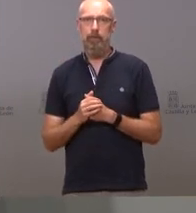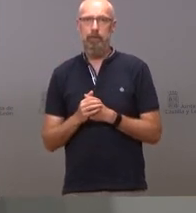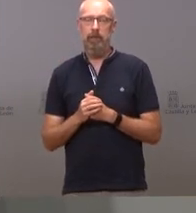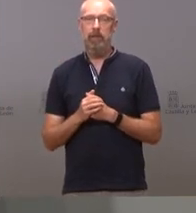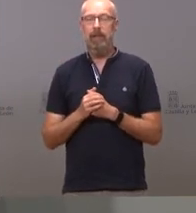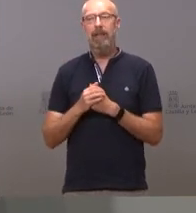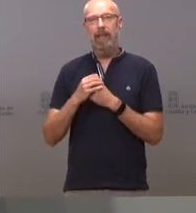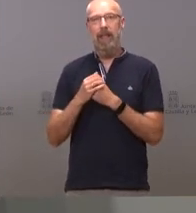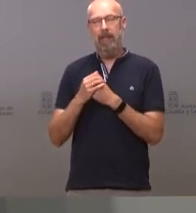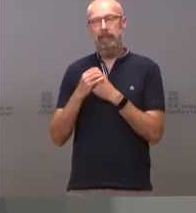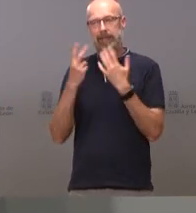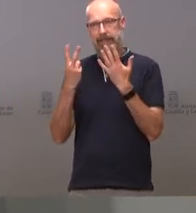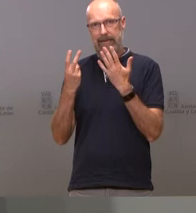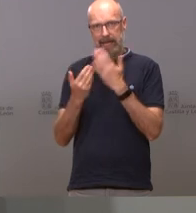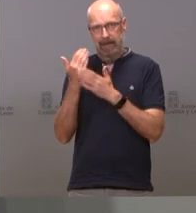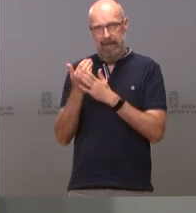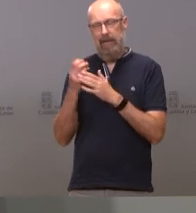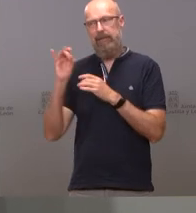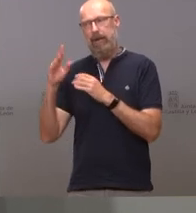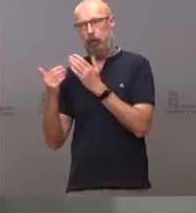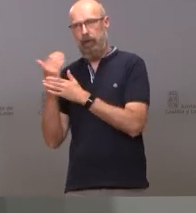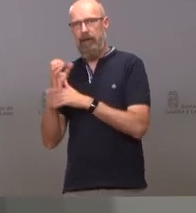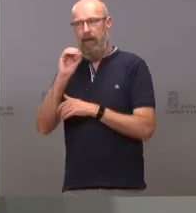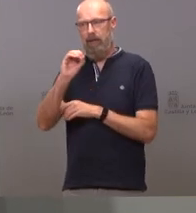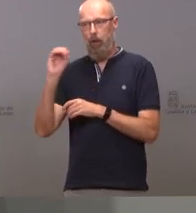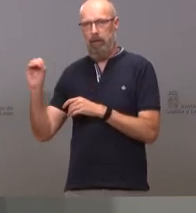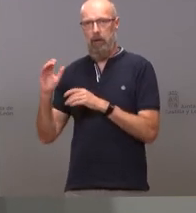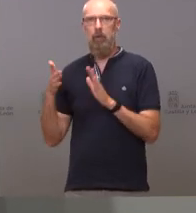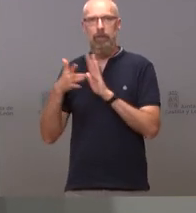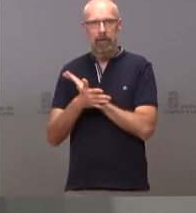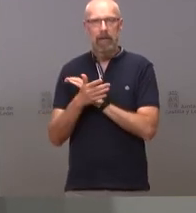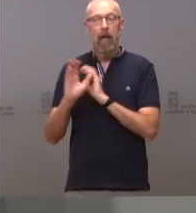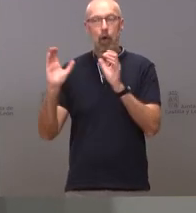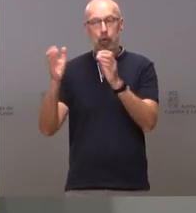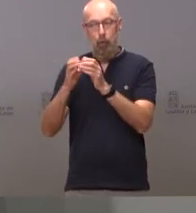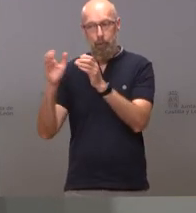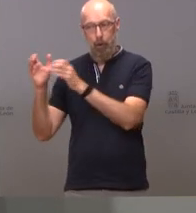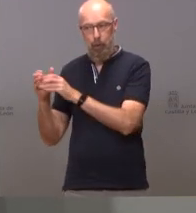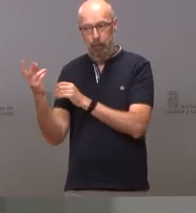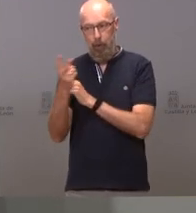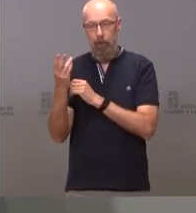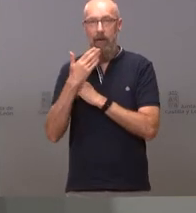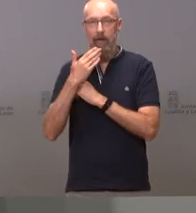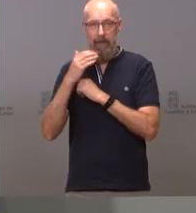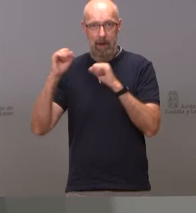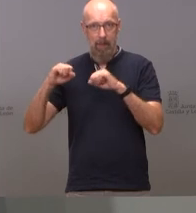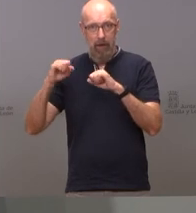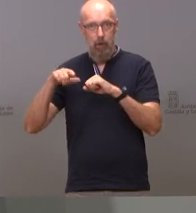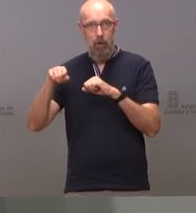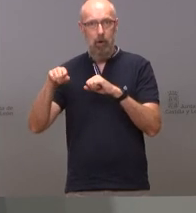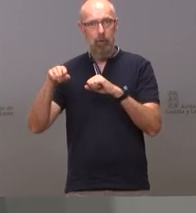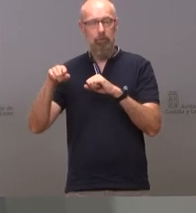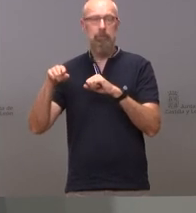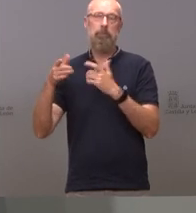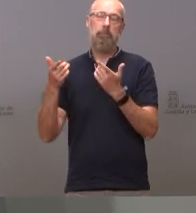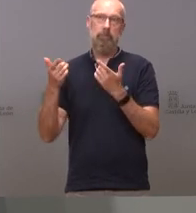por tanto es un incremento muy grande en un grupo de población un grupo etario muy controlado